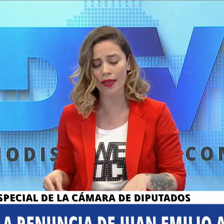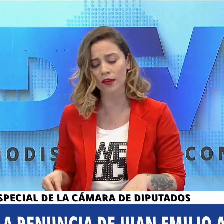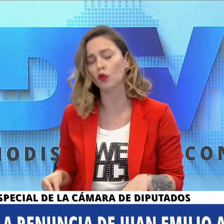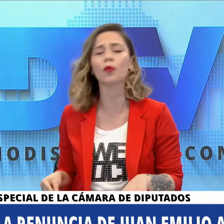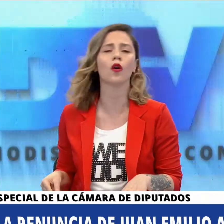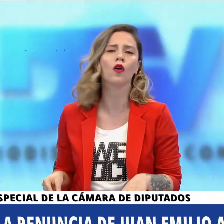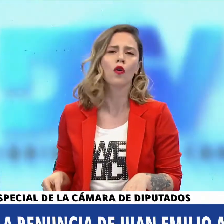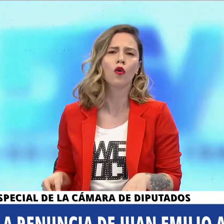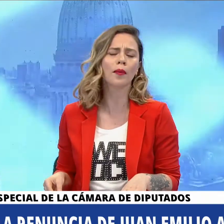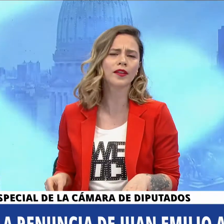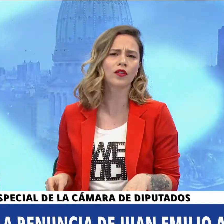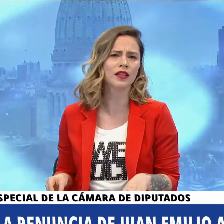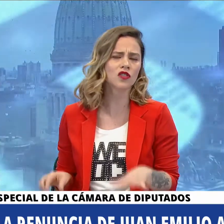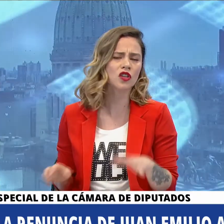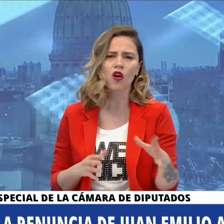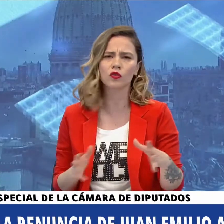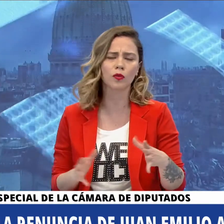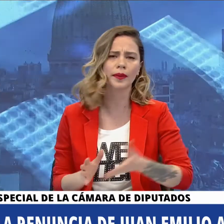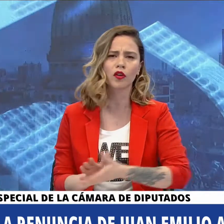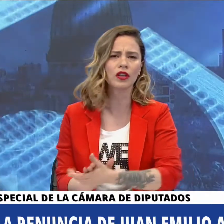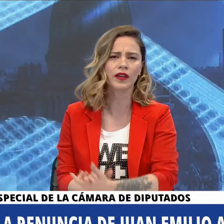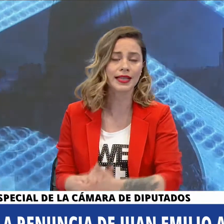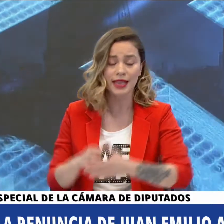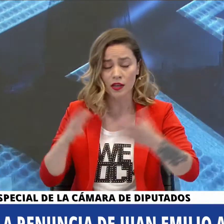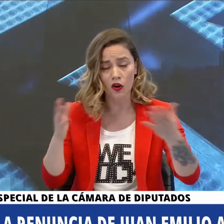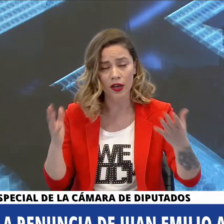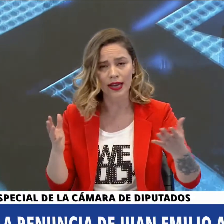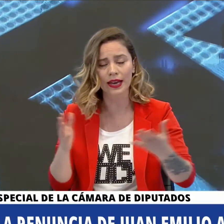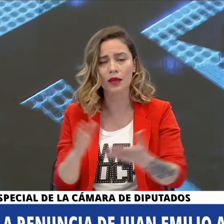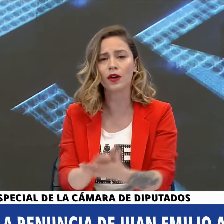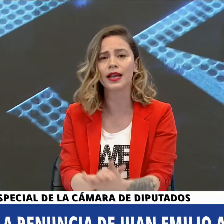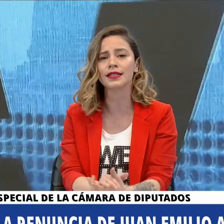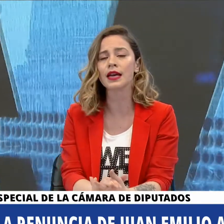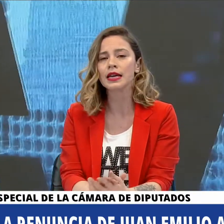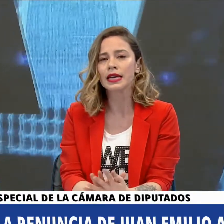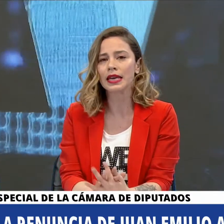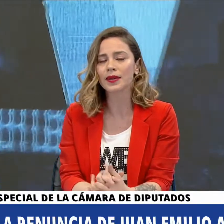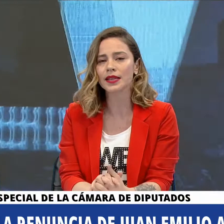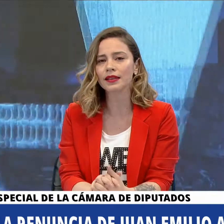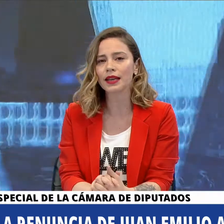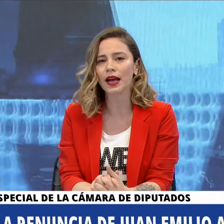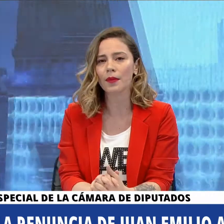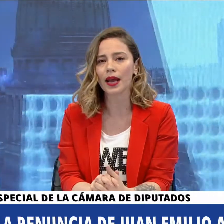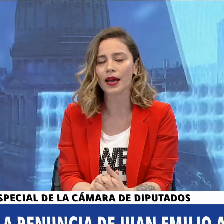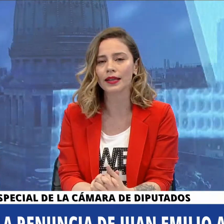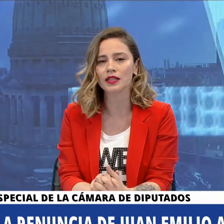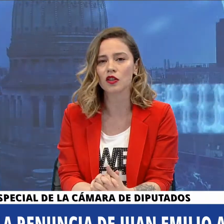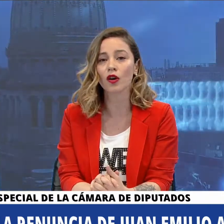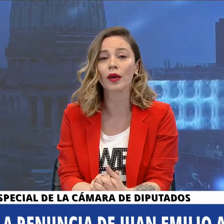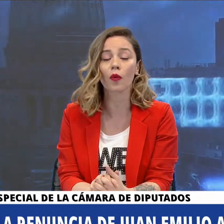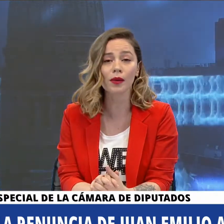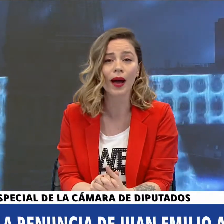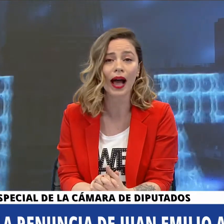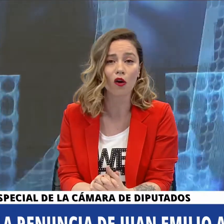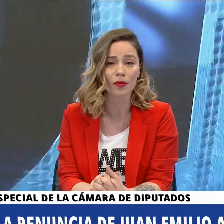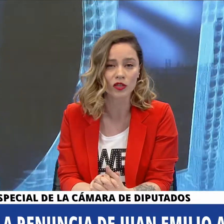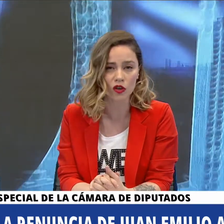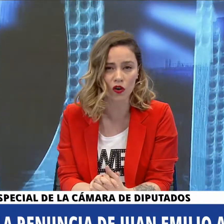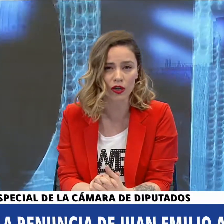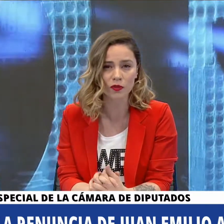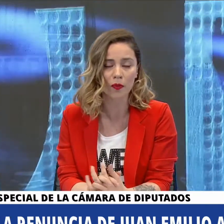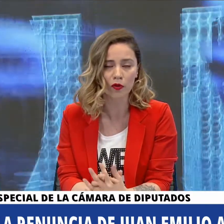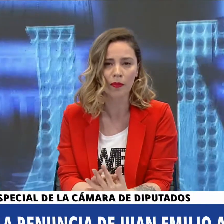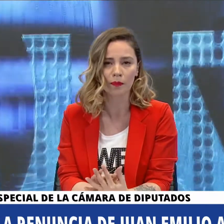la madrugada tuvo un momento de tensión un momento de diferencias lógicas de la democracia y el presidente de la cámara decidió que vuelva a